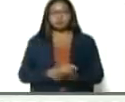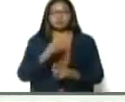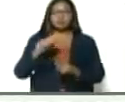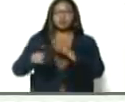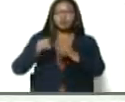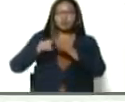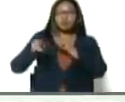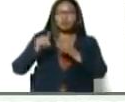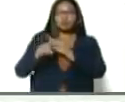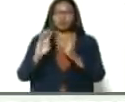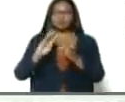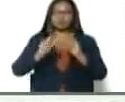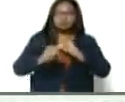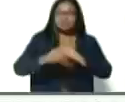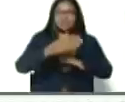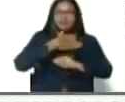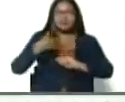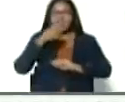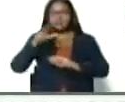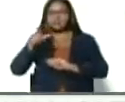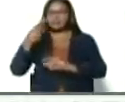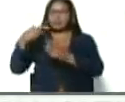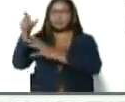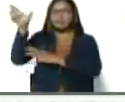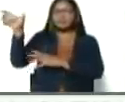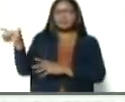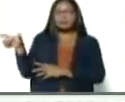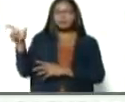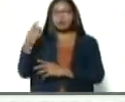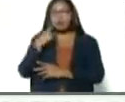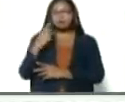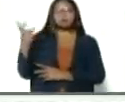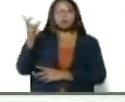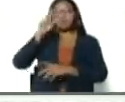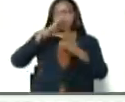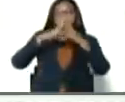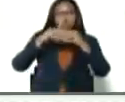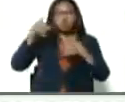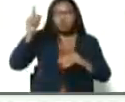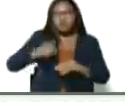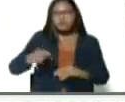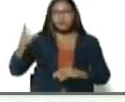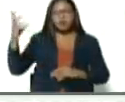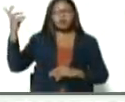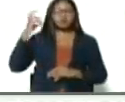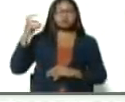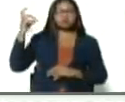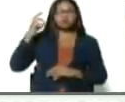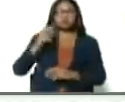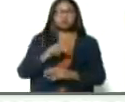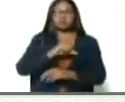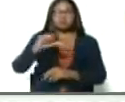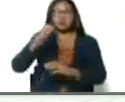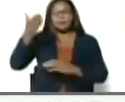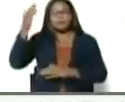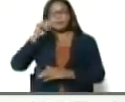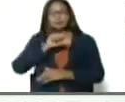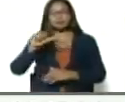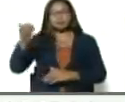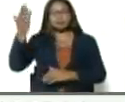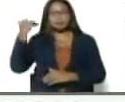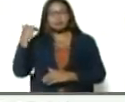crítica destructiva de los adversarios. Ahí estuvo en la Asamblea Nacional la semana pasada en las